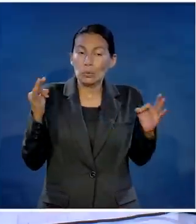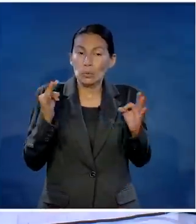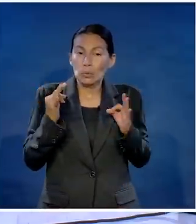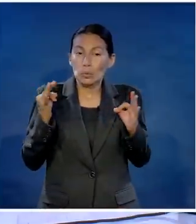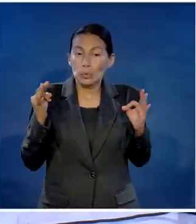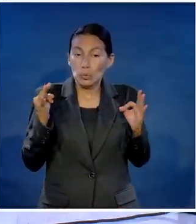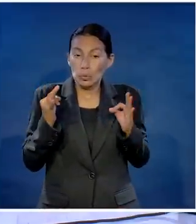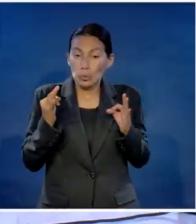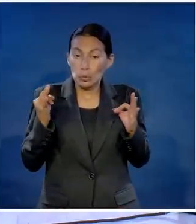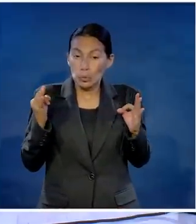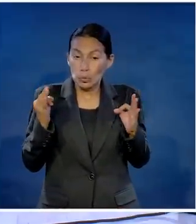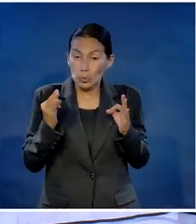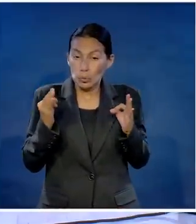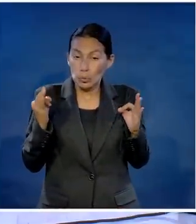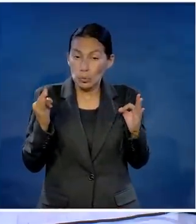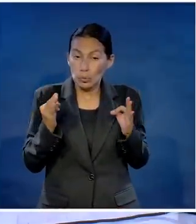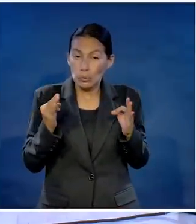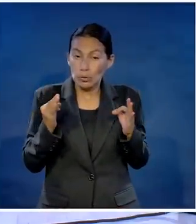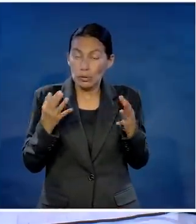empecé a sentir frío